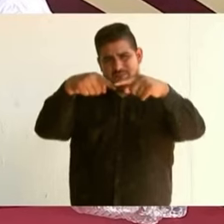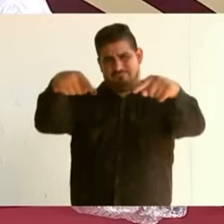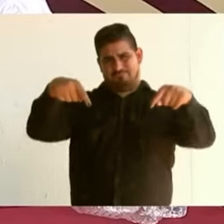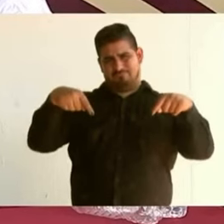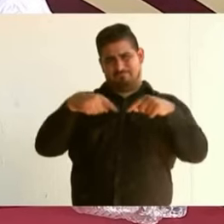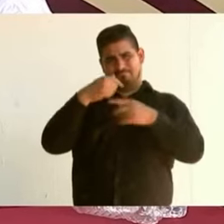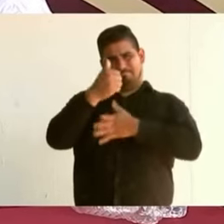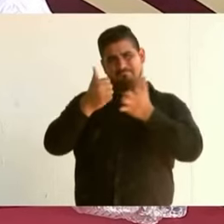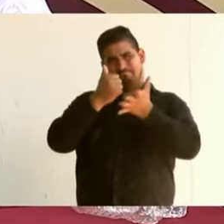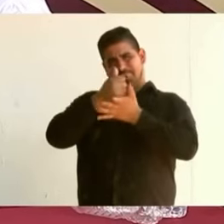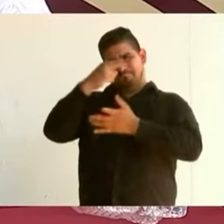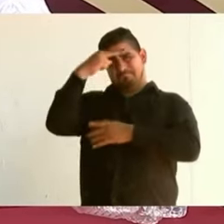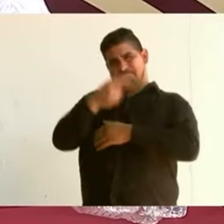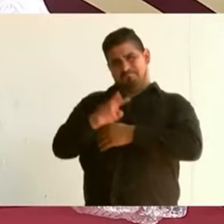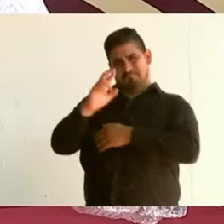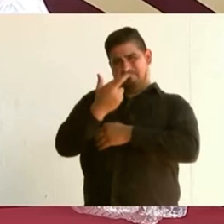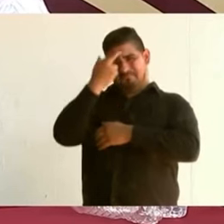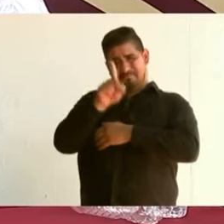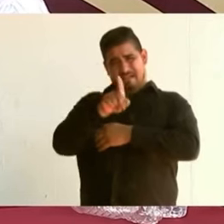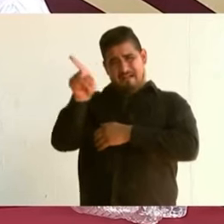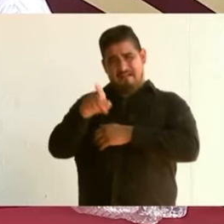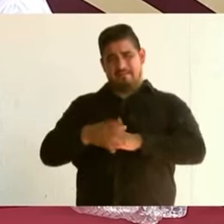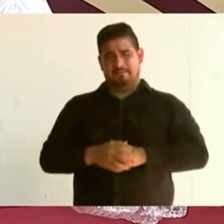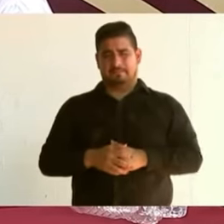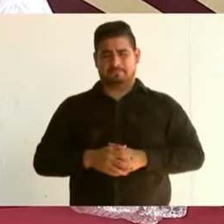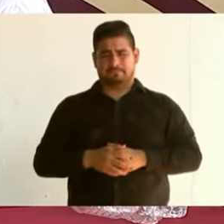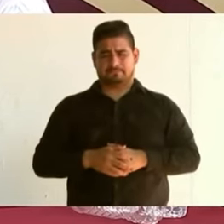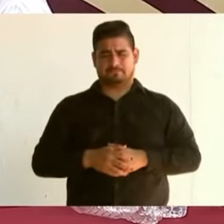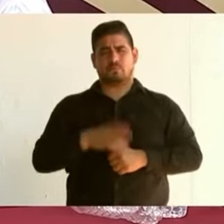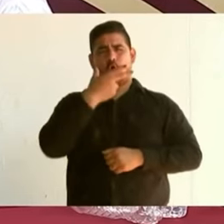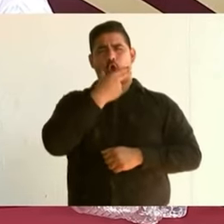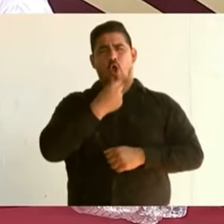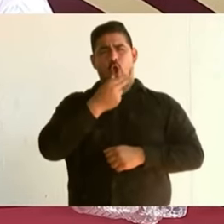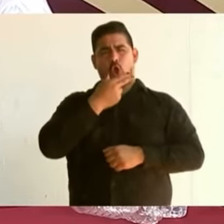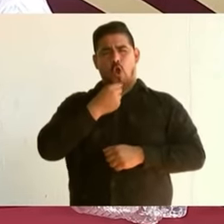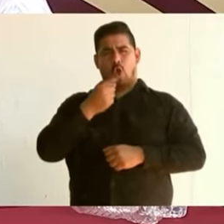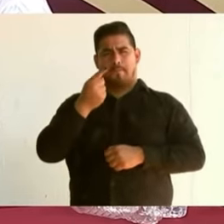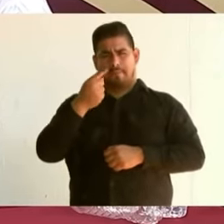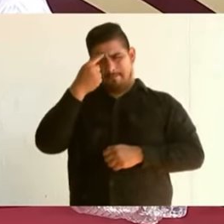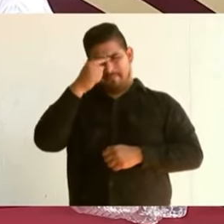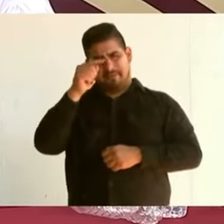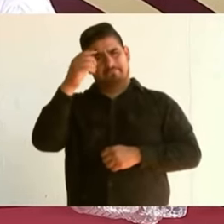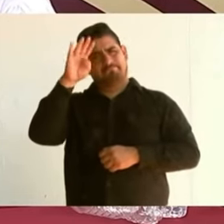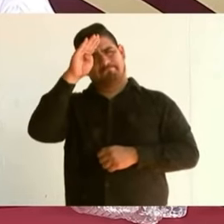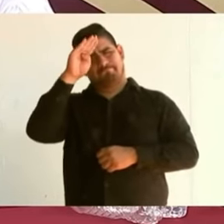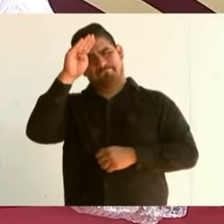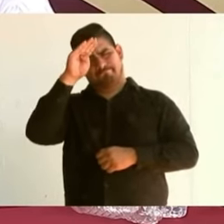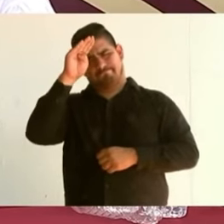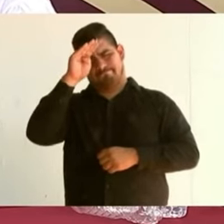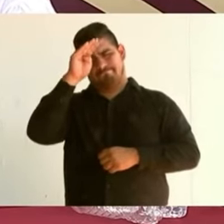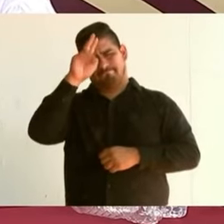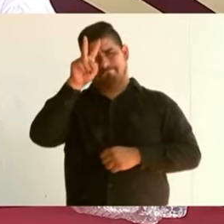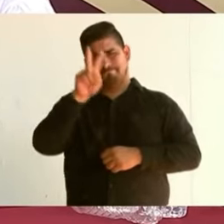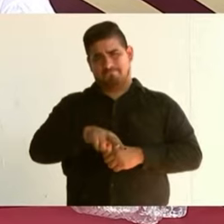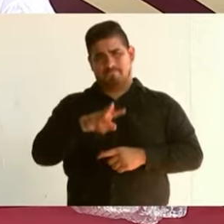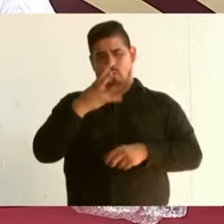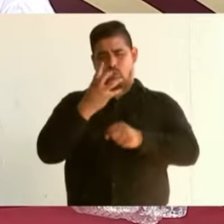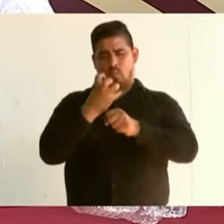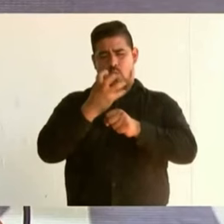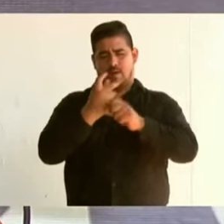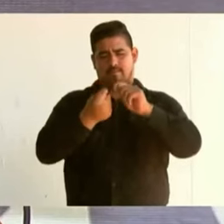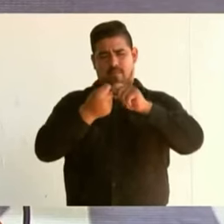en el centro de la Ciudad de México, un hombre para el pensamiento que da cuerpo a la cuarta